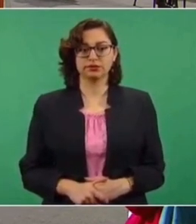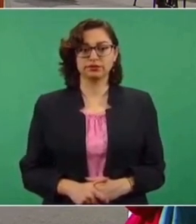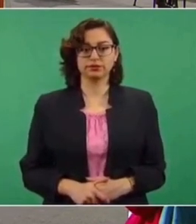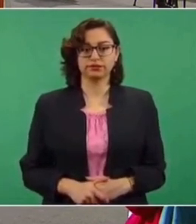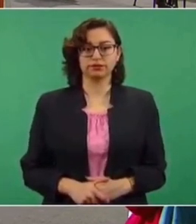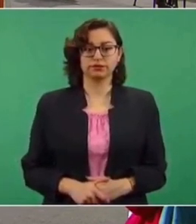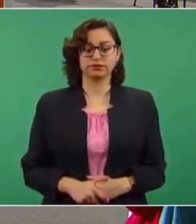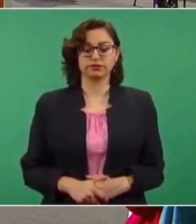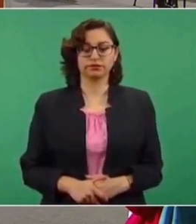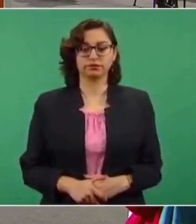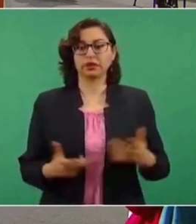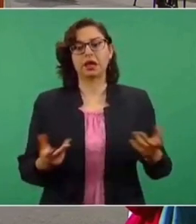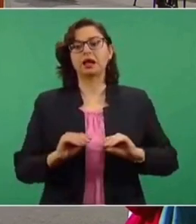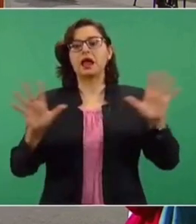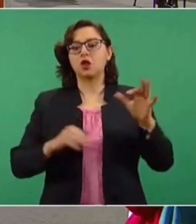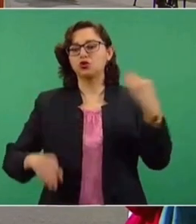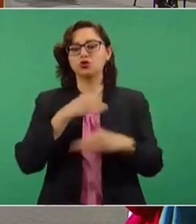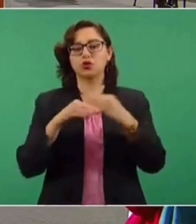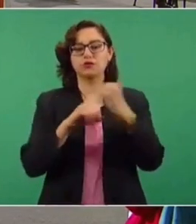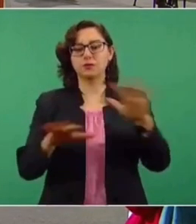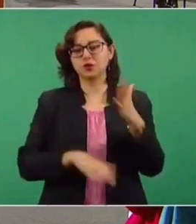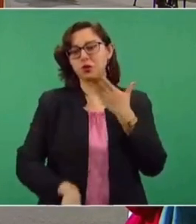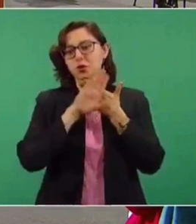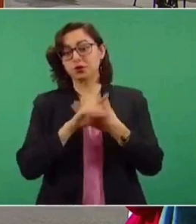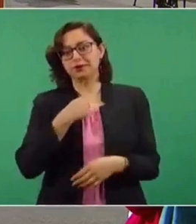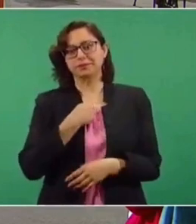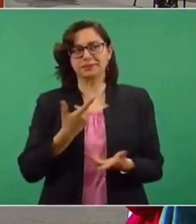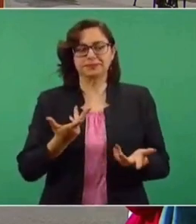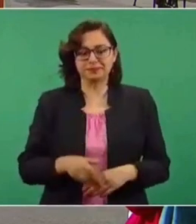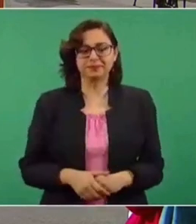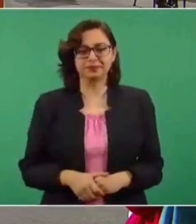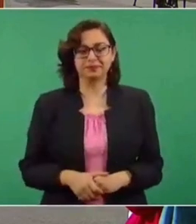Aunque todo está dedicado a nosotros, suele.